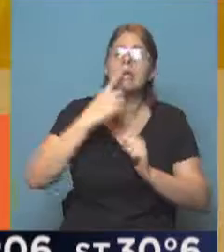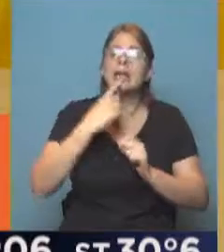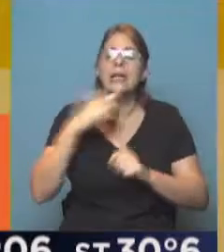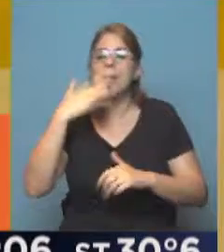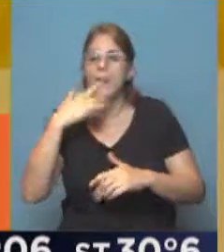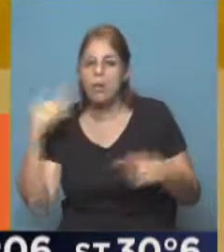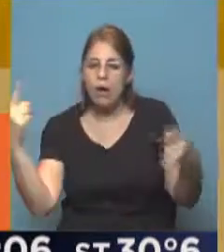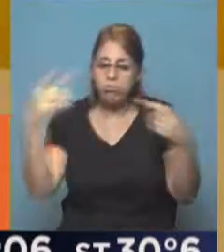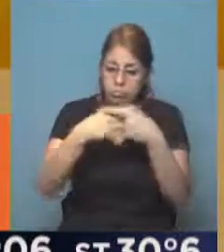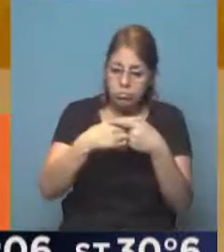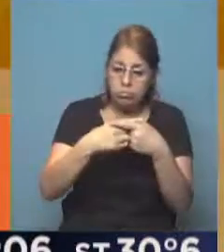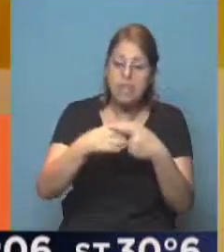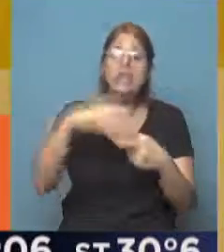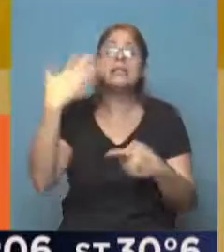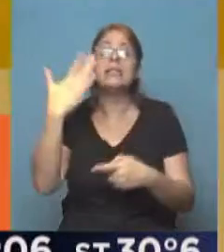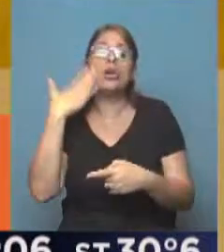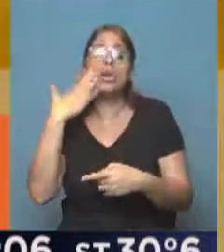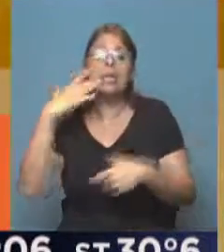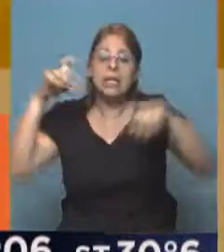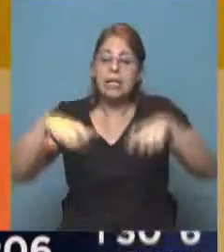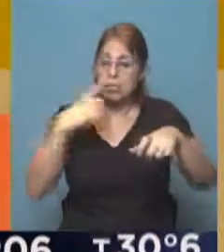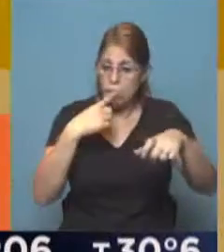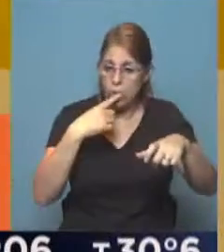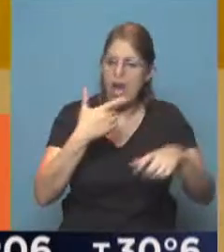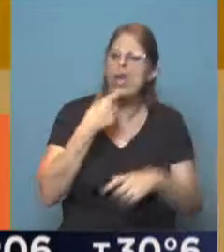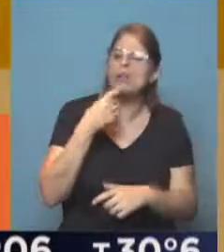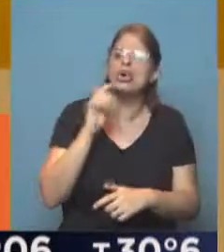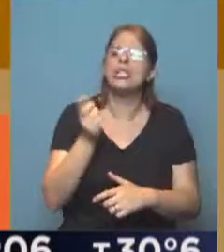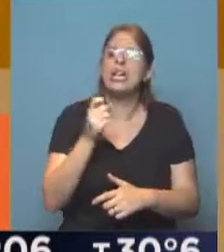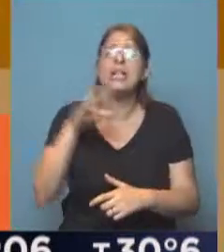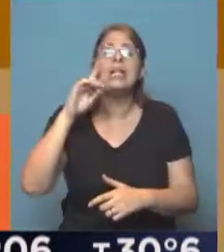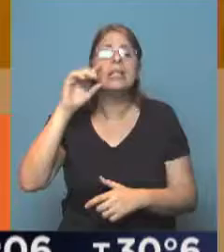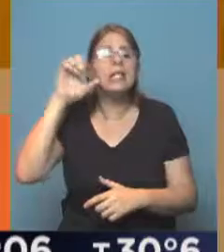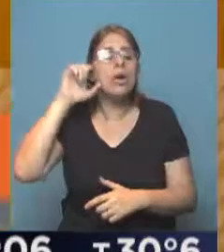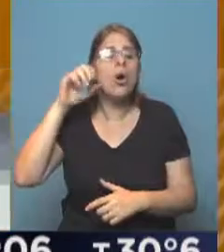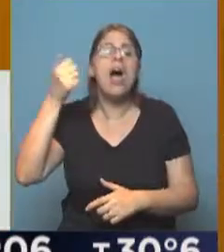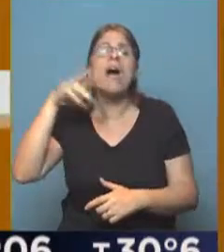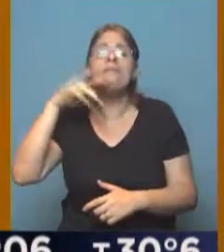caras, 17 horas, Estadio Monumental, el arbitraje de Diego Aval.